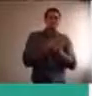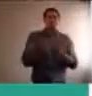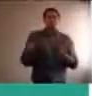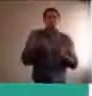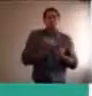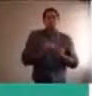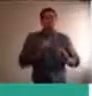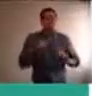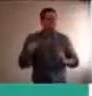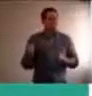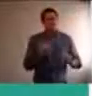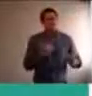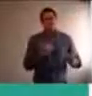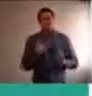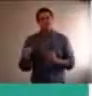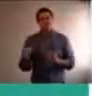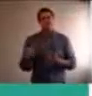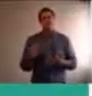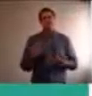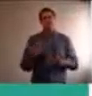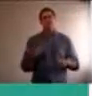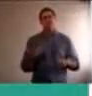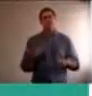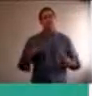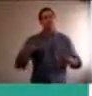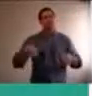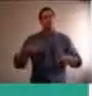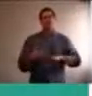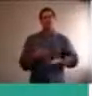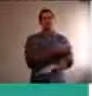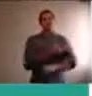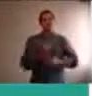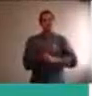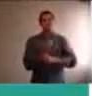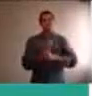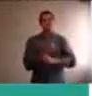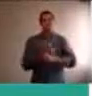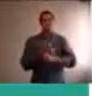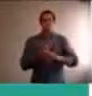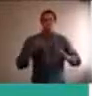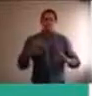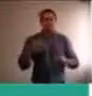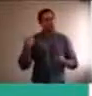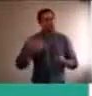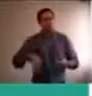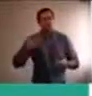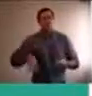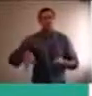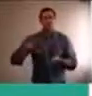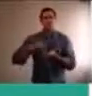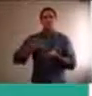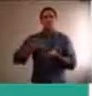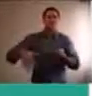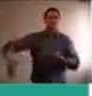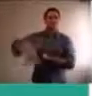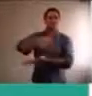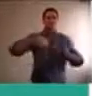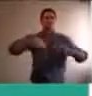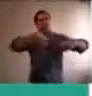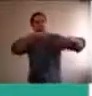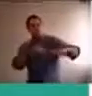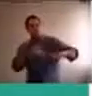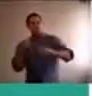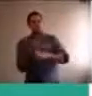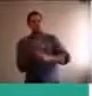y, está bueno, como hablábamos al principio, en este, generar espacios de diálogo, no, para poder poner esto en palabras,